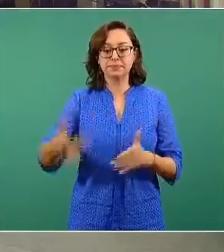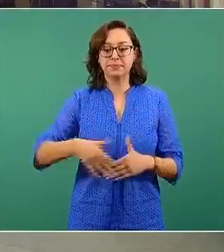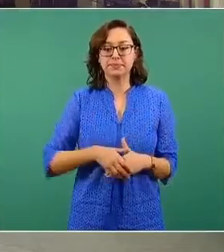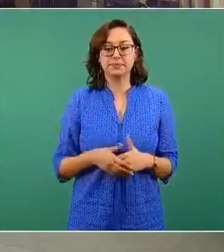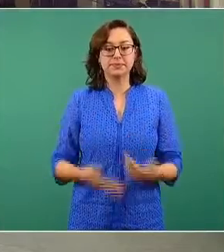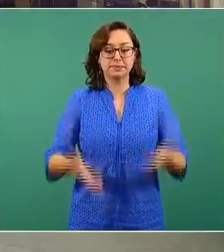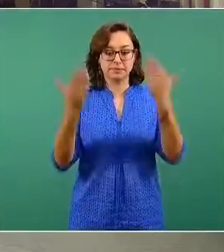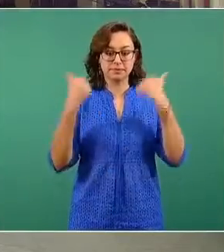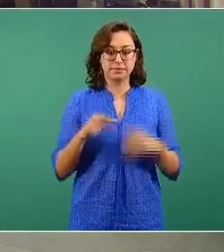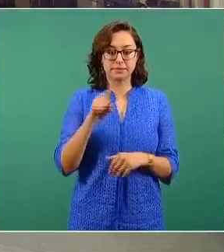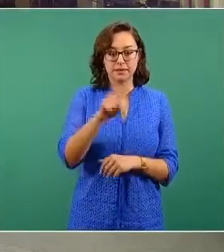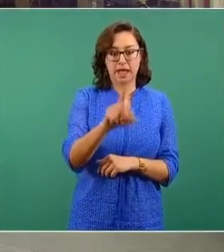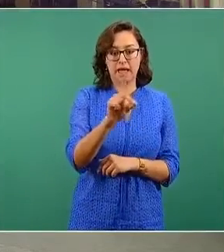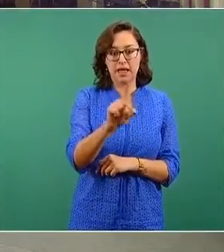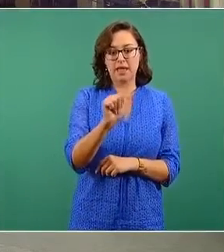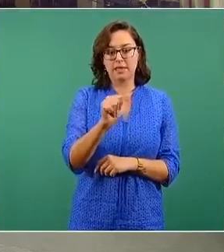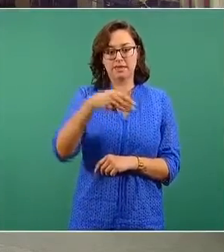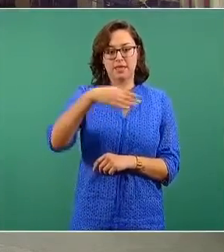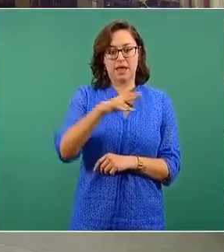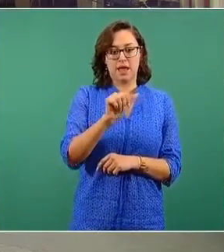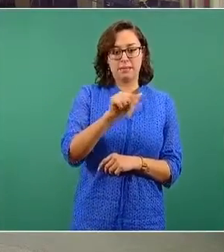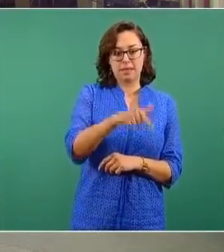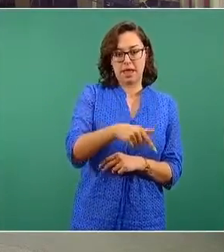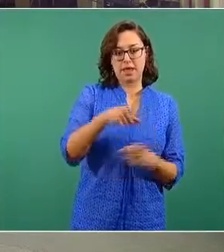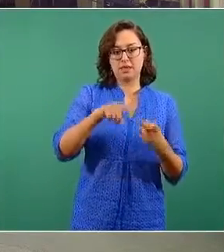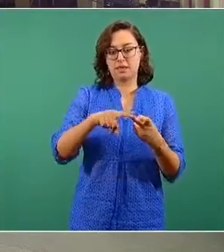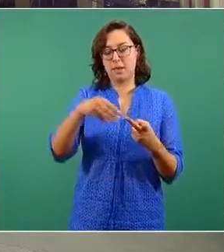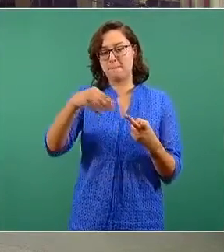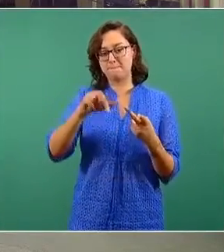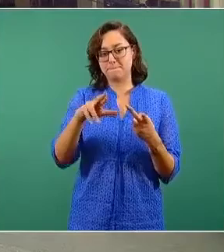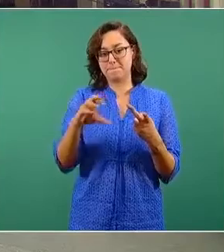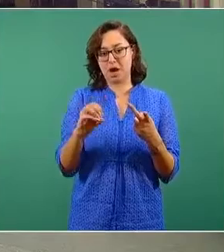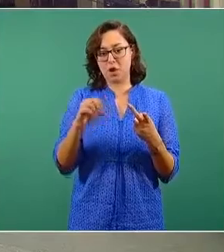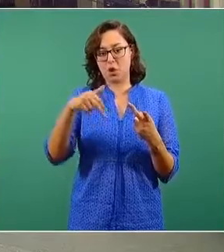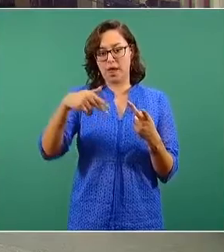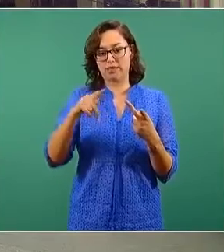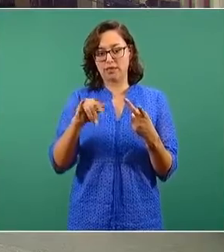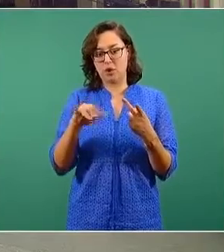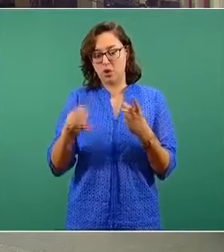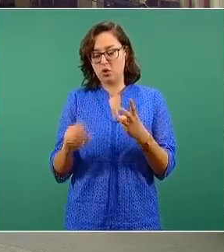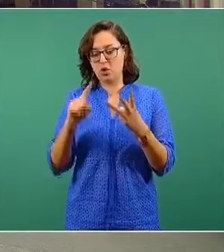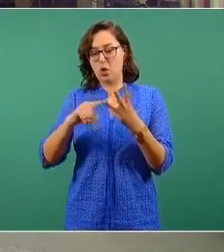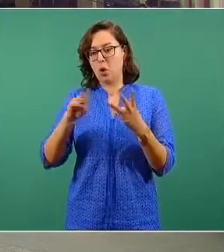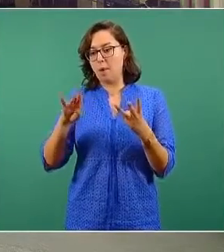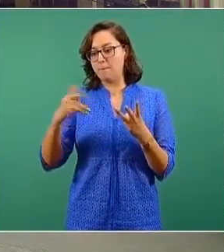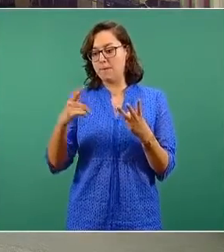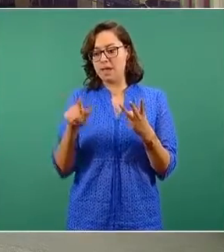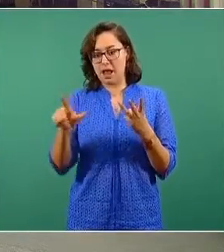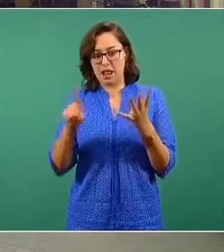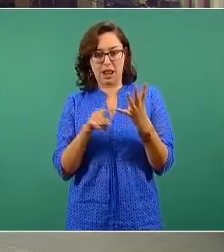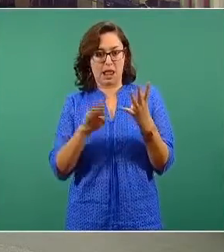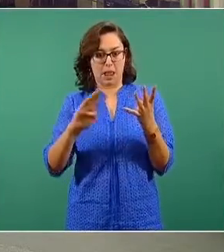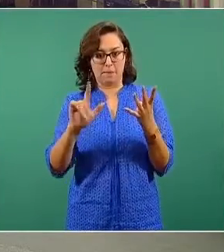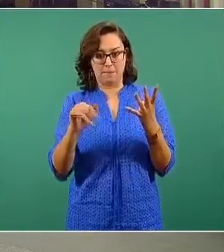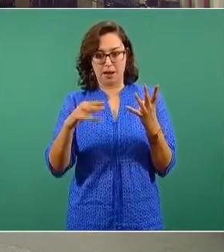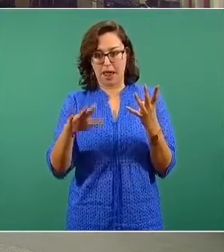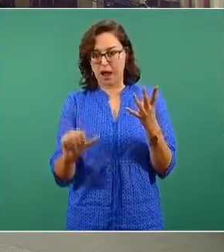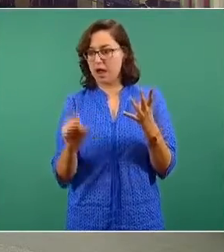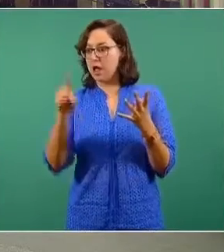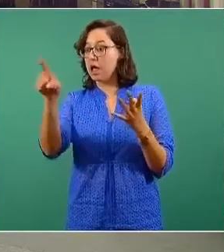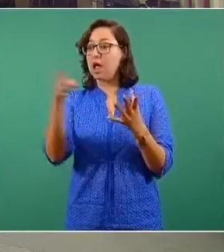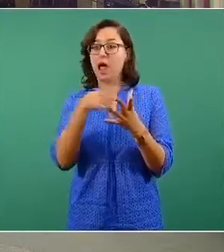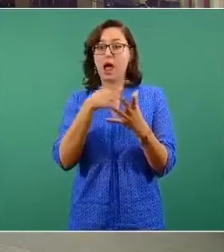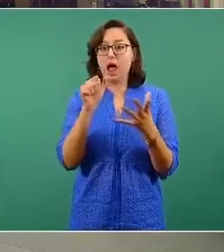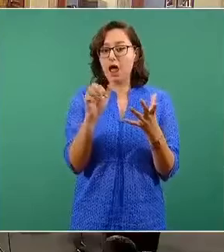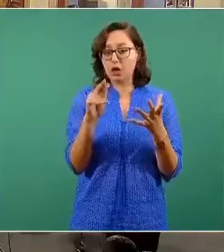empezar por acá. Demián Duarte, Marco Antonio Olvera, Miguel Blanca y nos seguimos. Arturo Contreras. Sí, gracias,